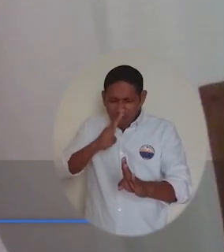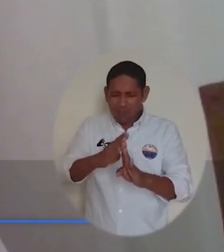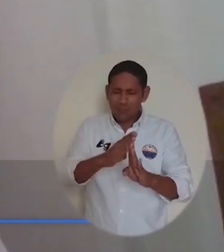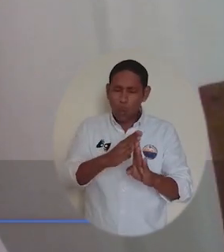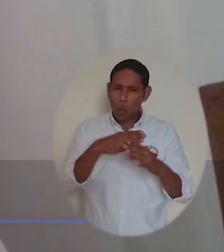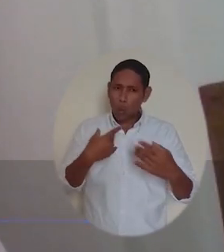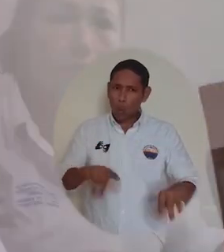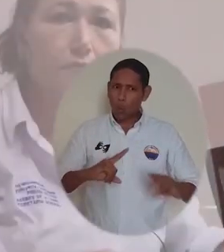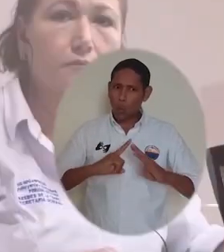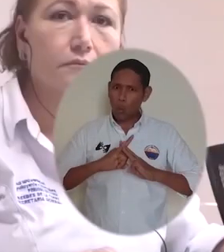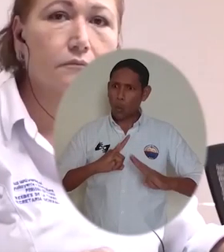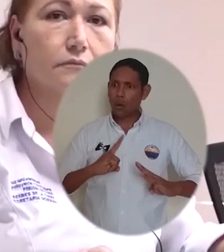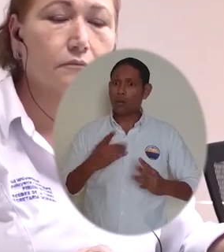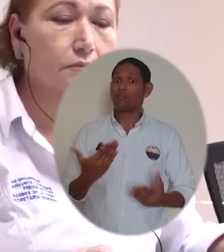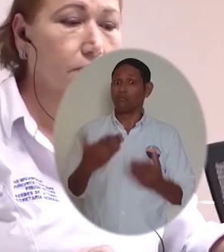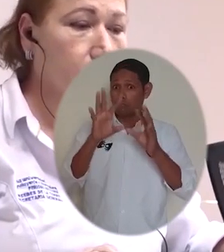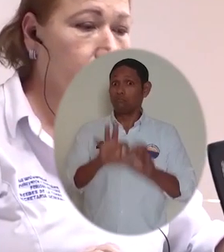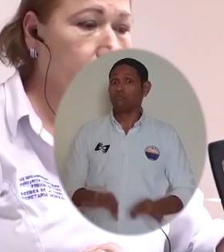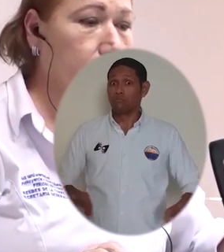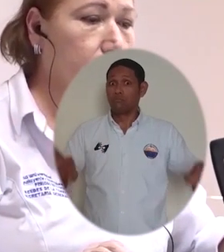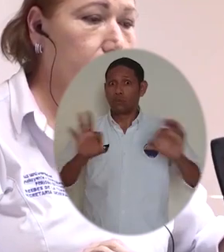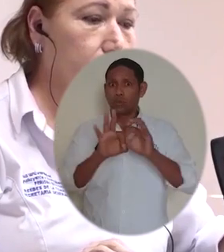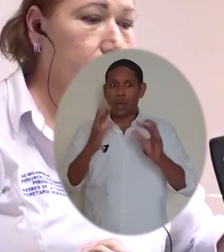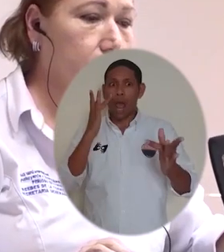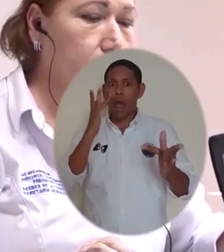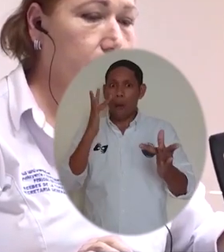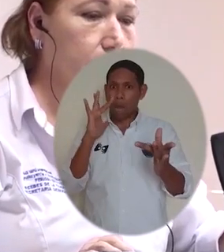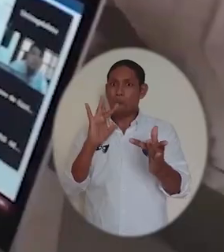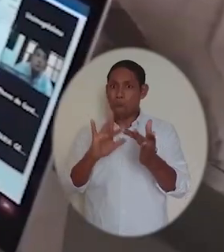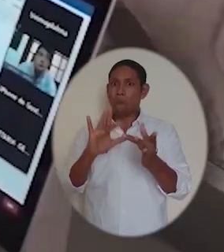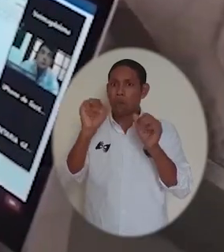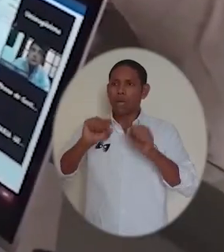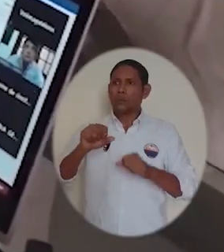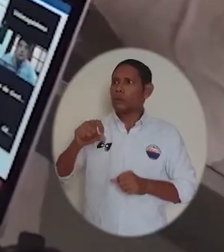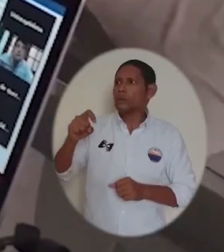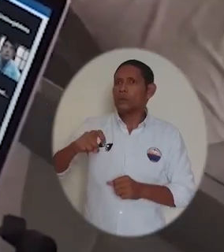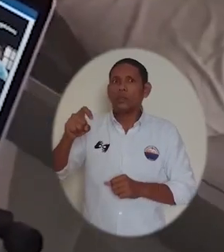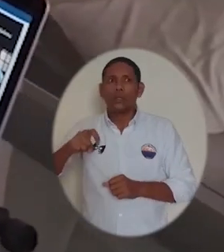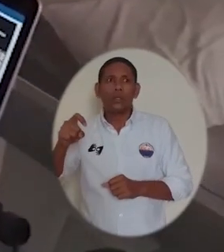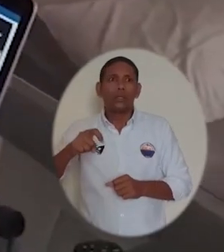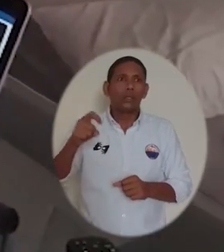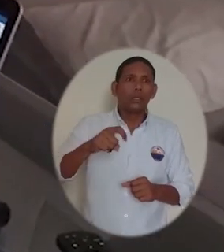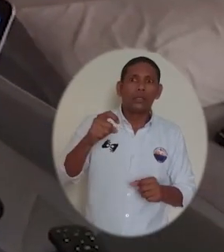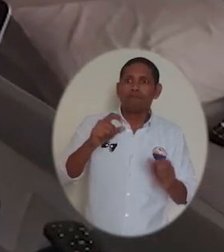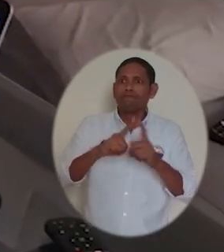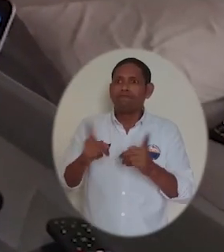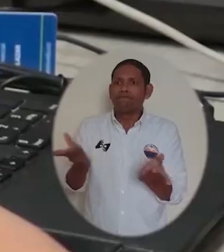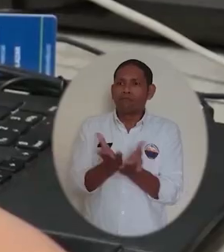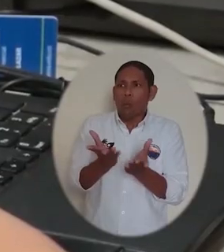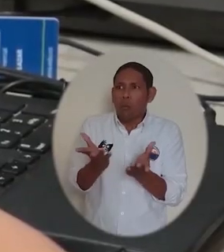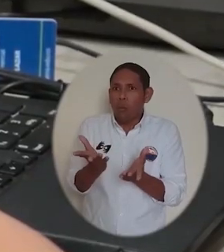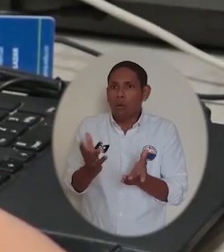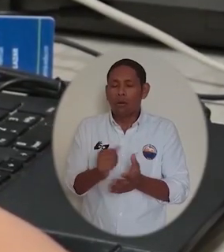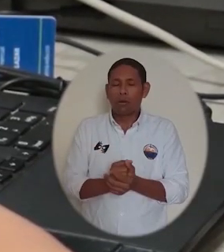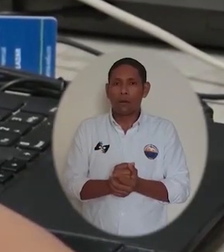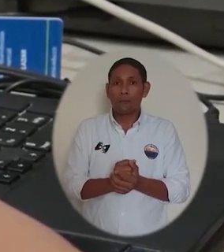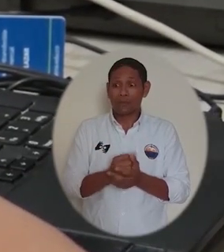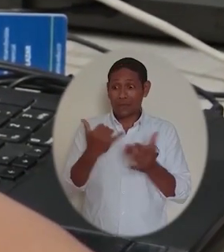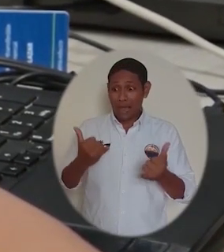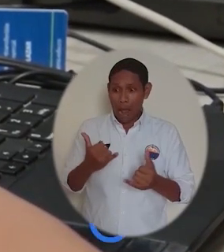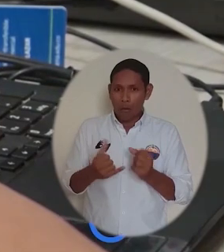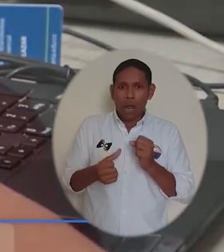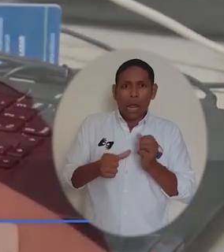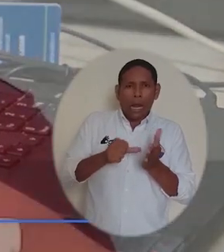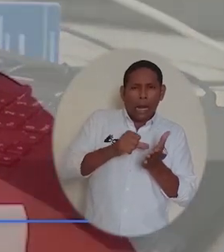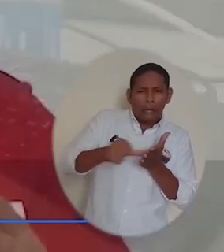actividades que se han desarrollado en torno a la academia. Han sido las medidas más adecuadas a esas necesidades y esos requerimientos de